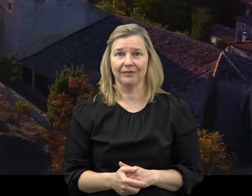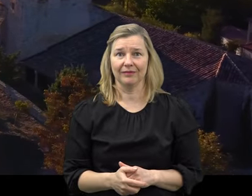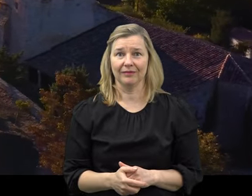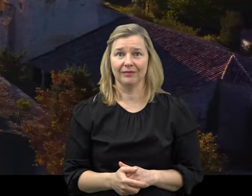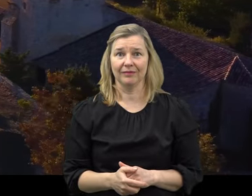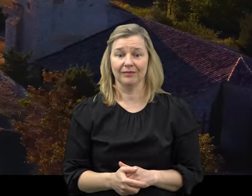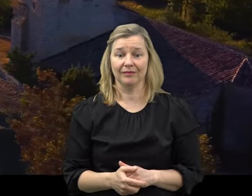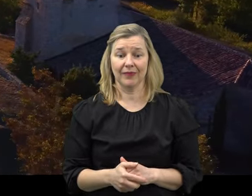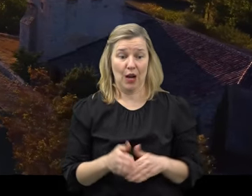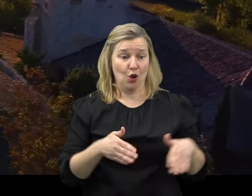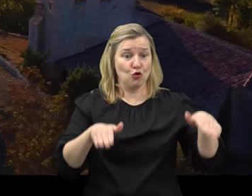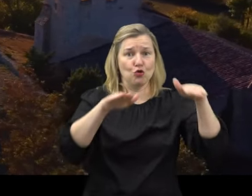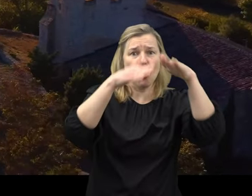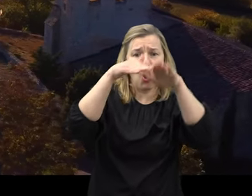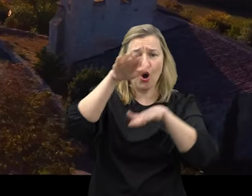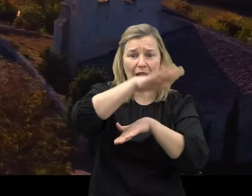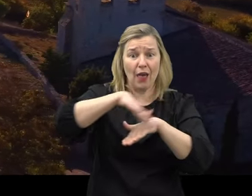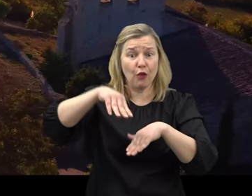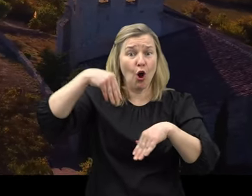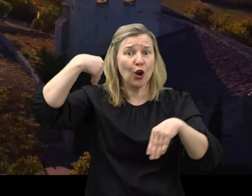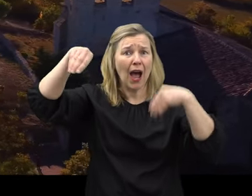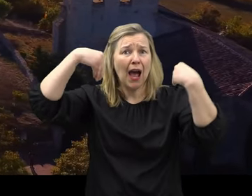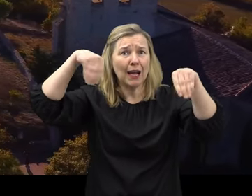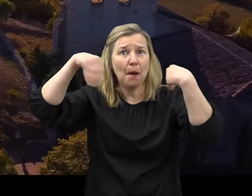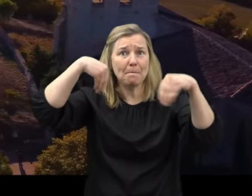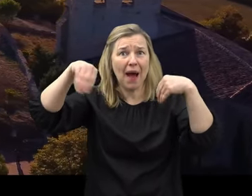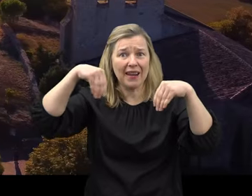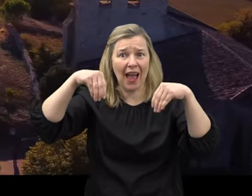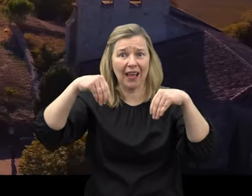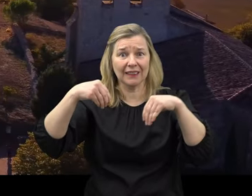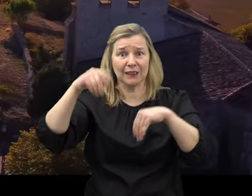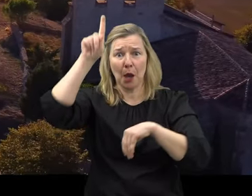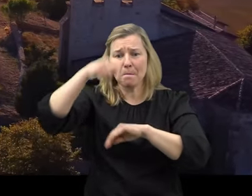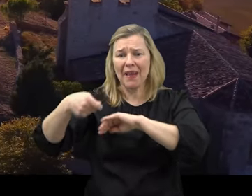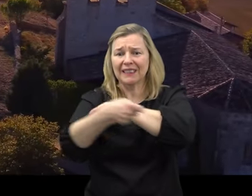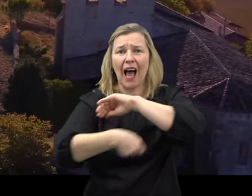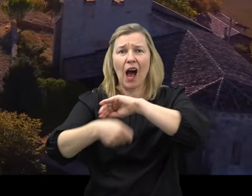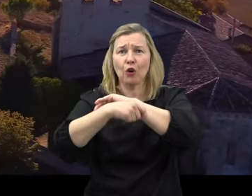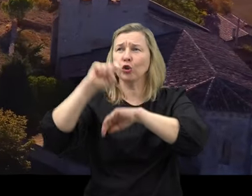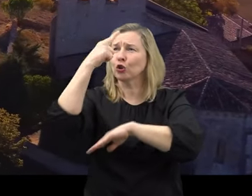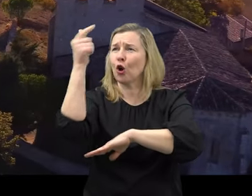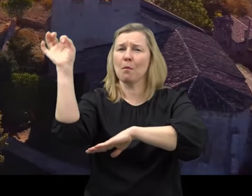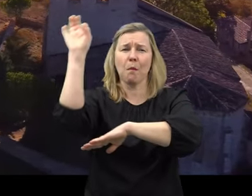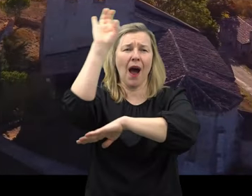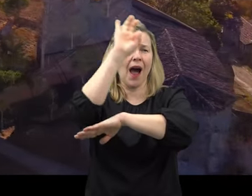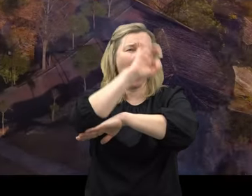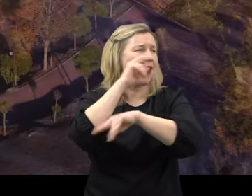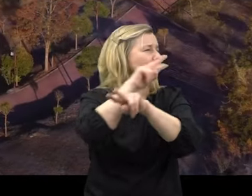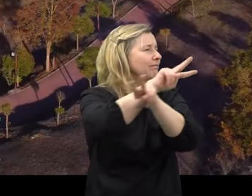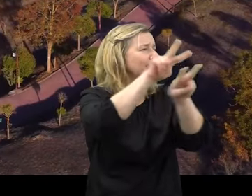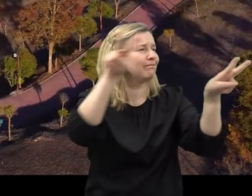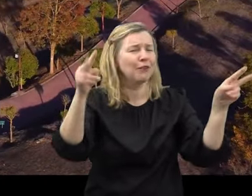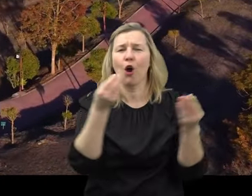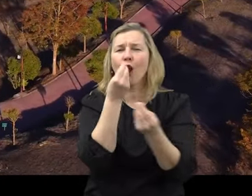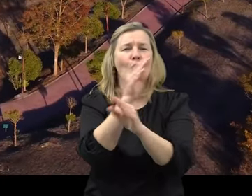Mi torre y mi espadaña te han regalado panorámicas con los mejores atardeceres de agosto.